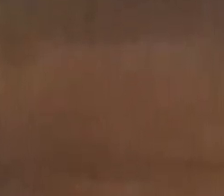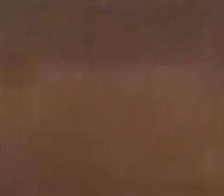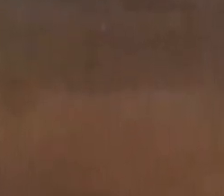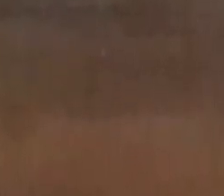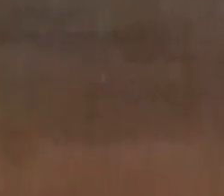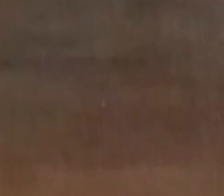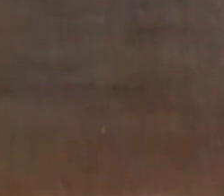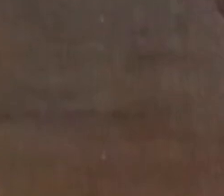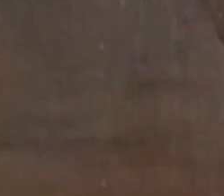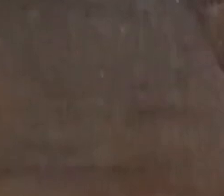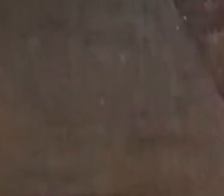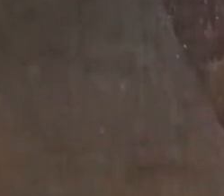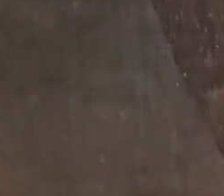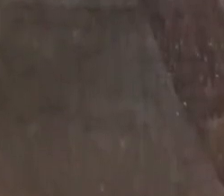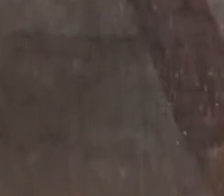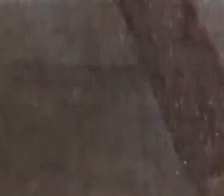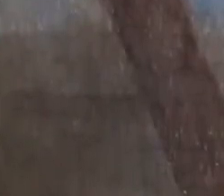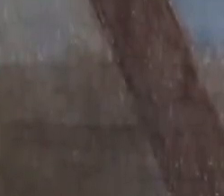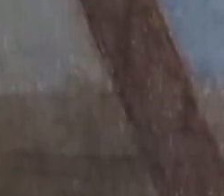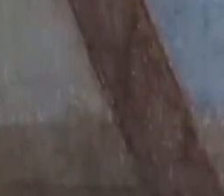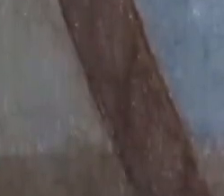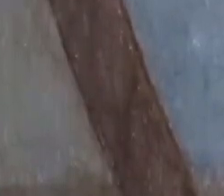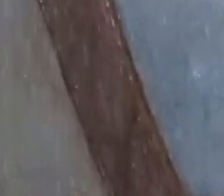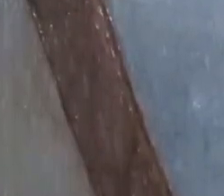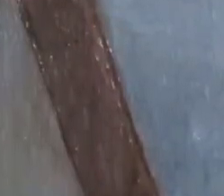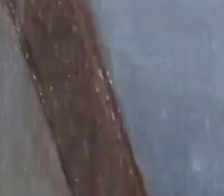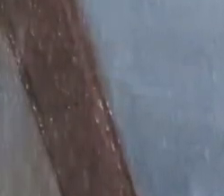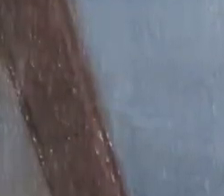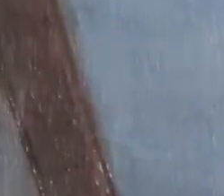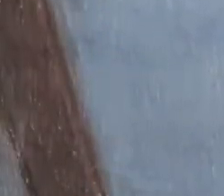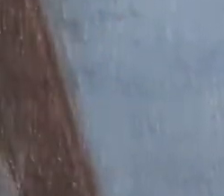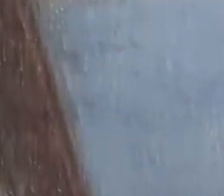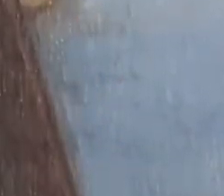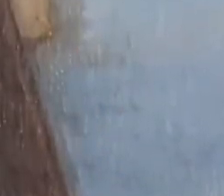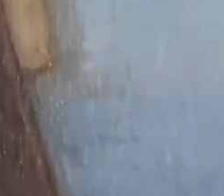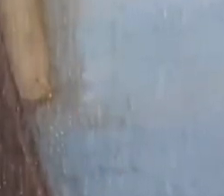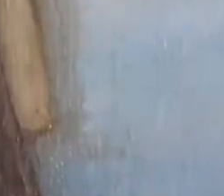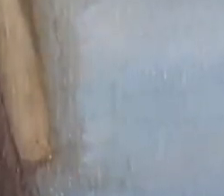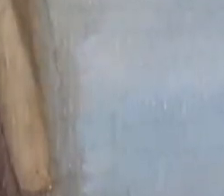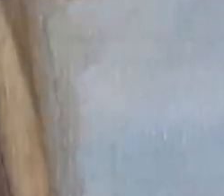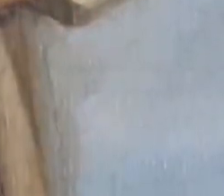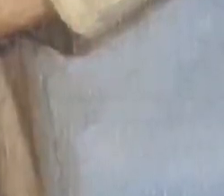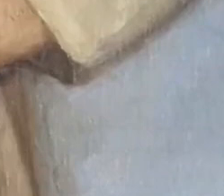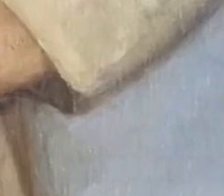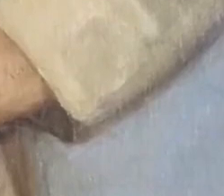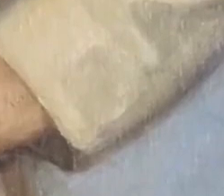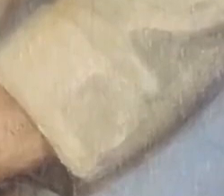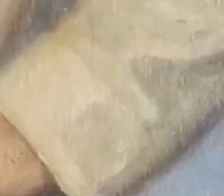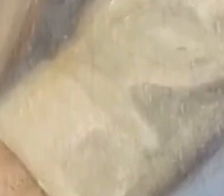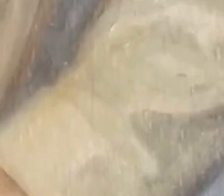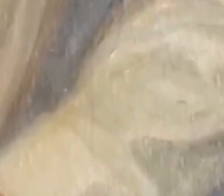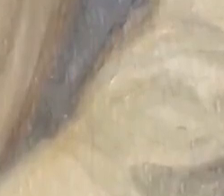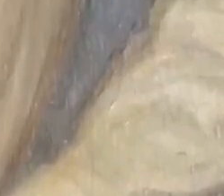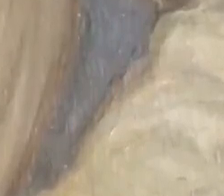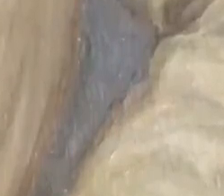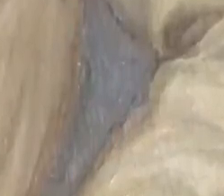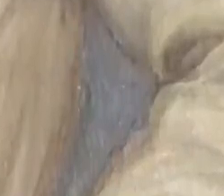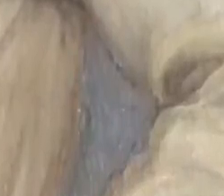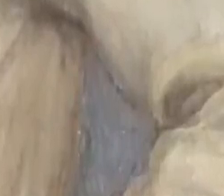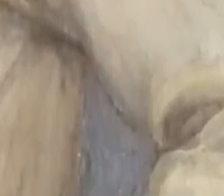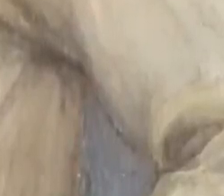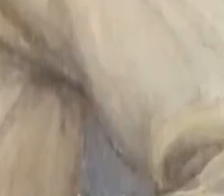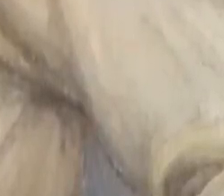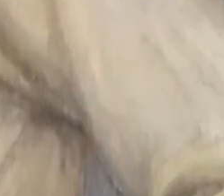siglo de distancia entona nuestra canción y con recía